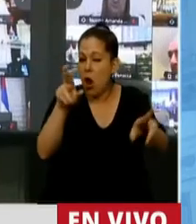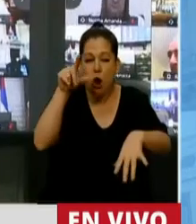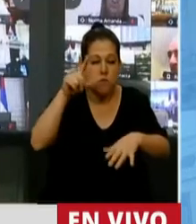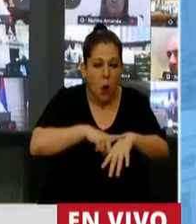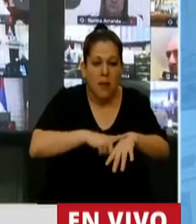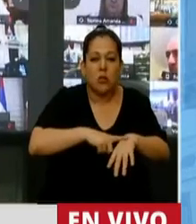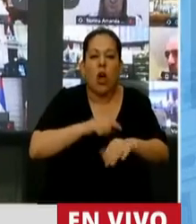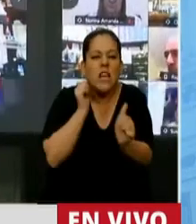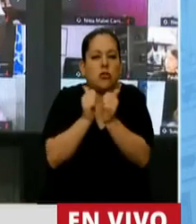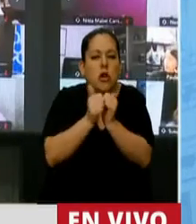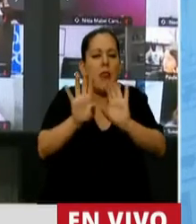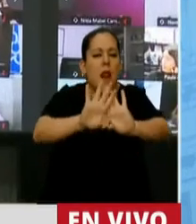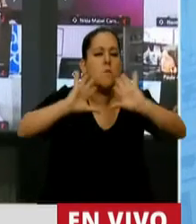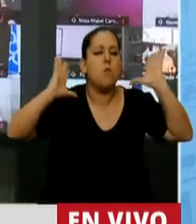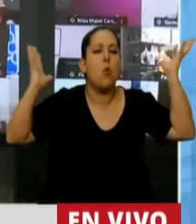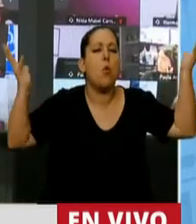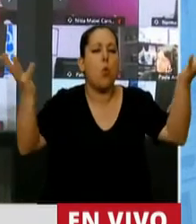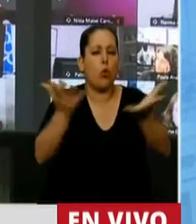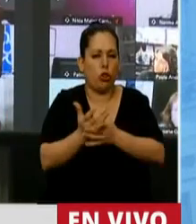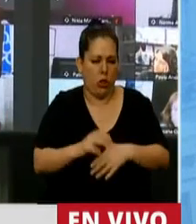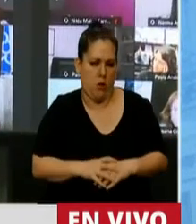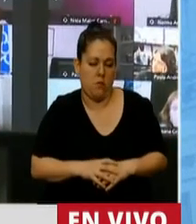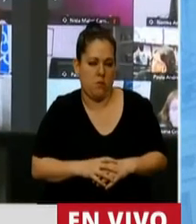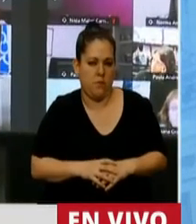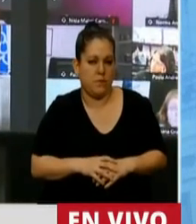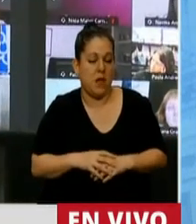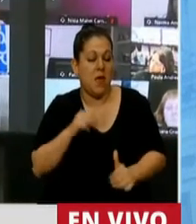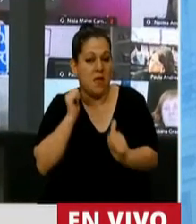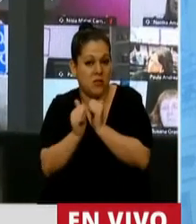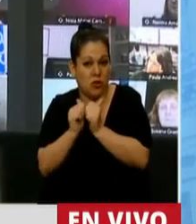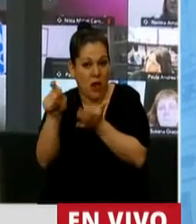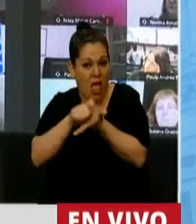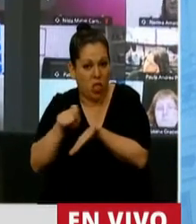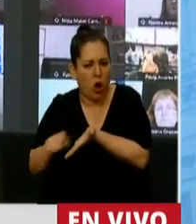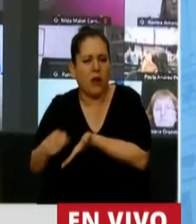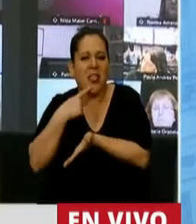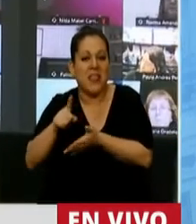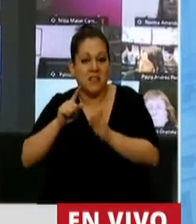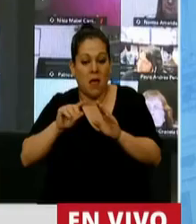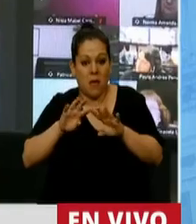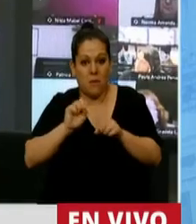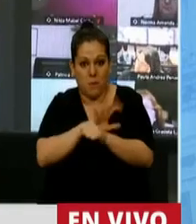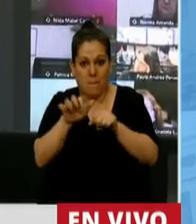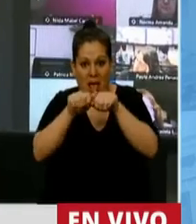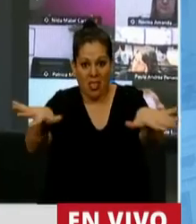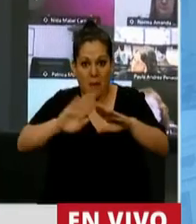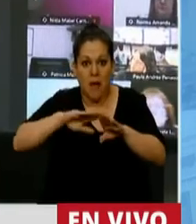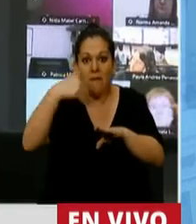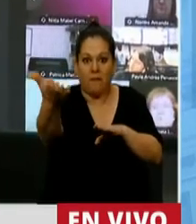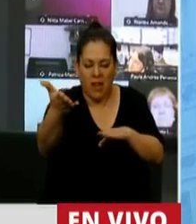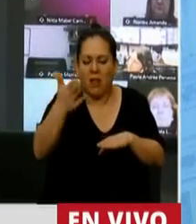mundo. Los analistas políticos dicen que pospandemia va a ser una crisis más